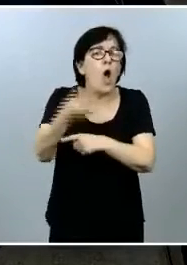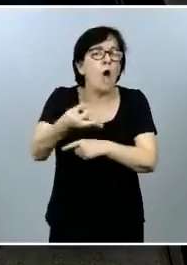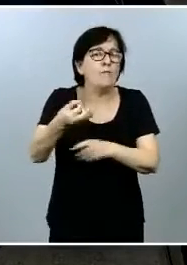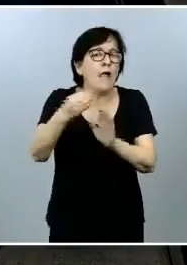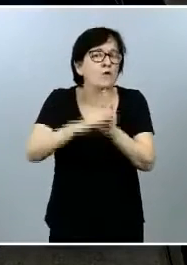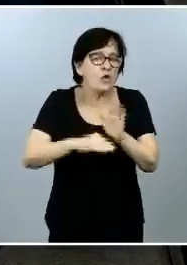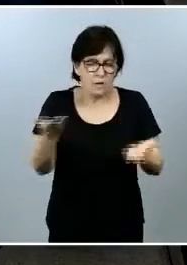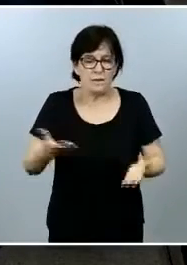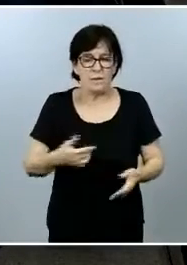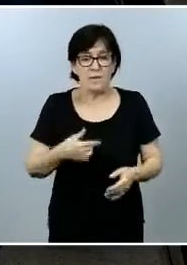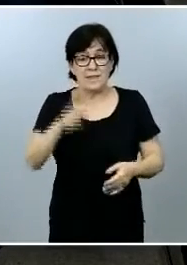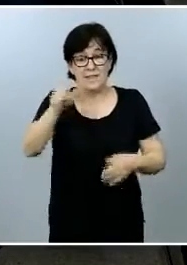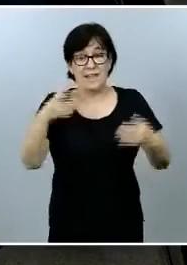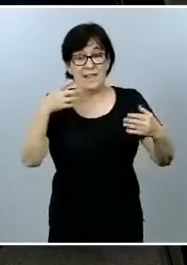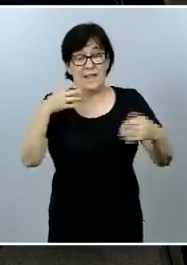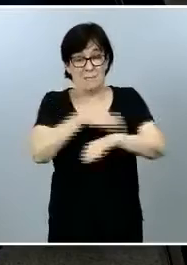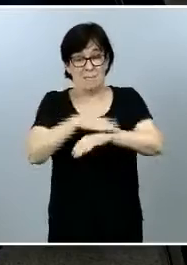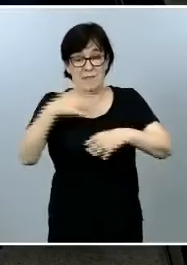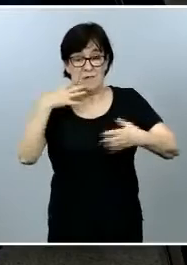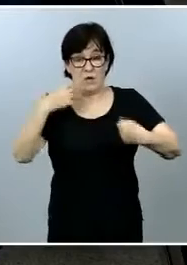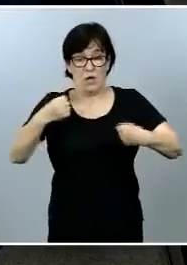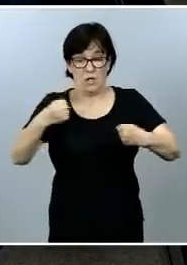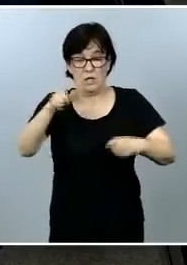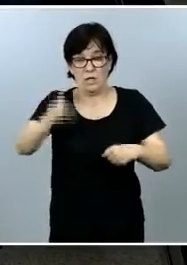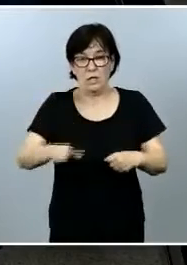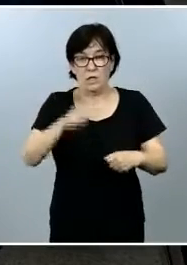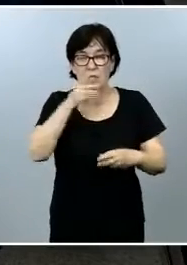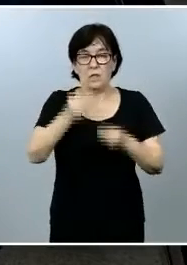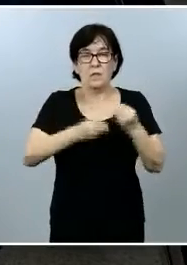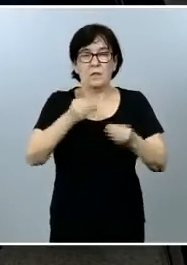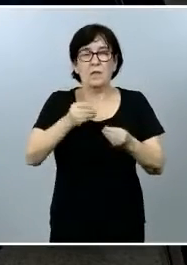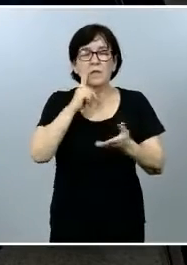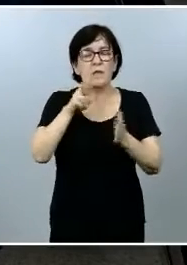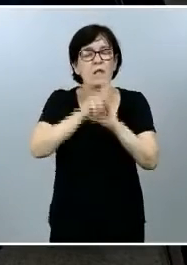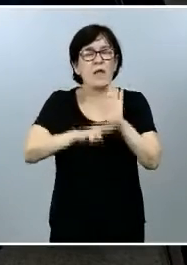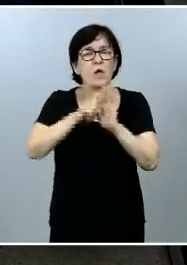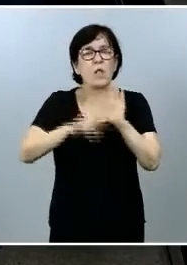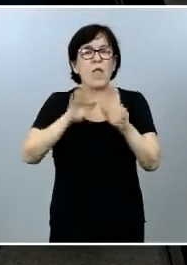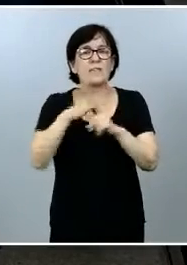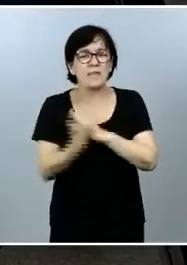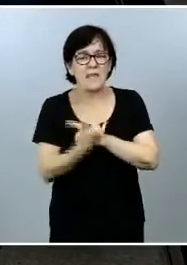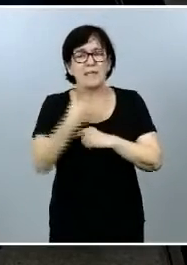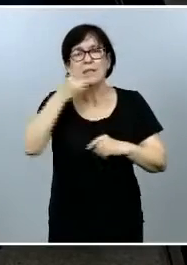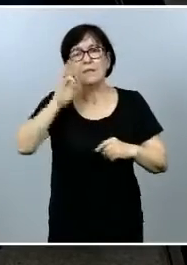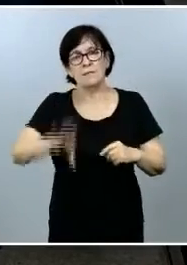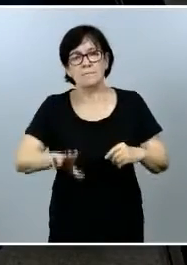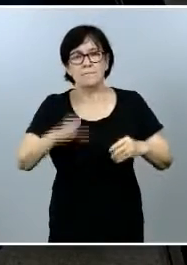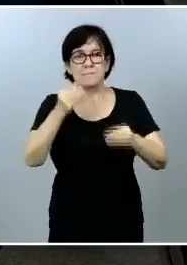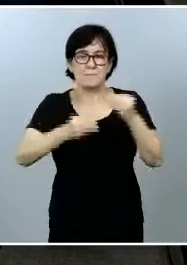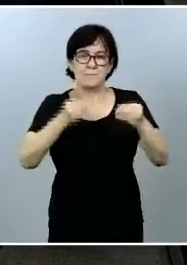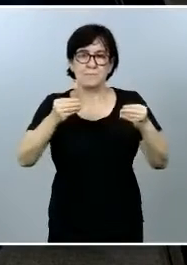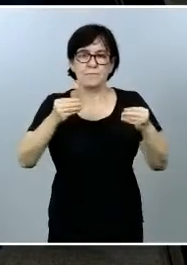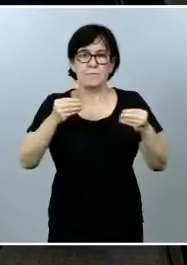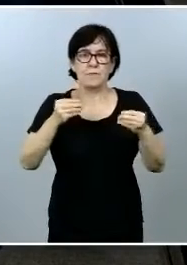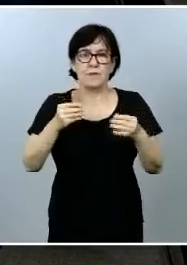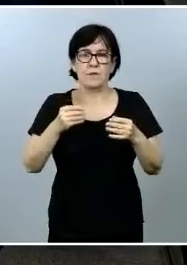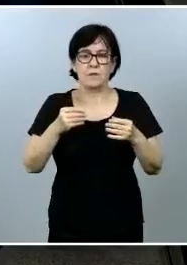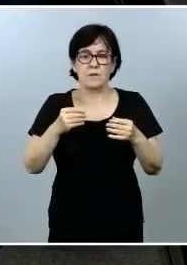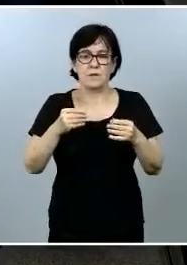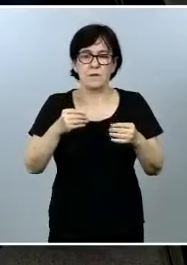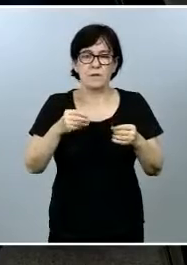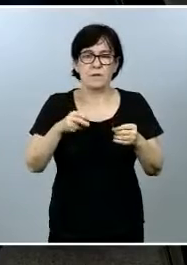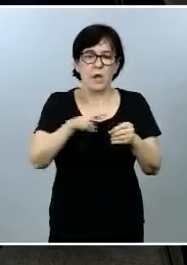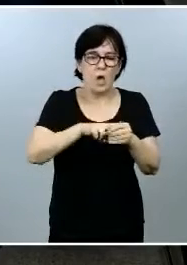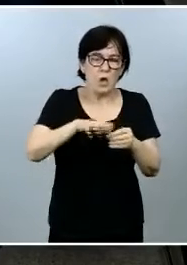de la llamada nueva normalidad cómo se va a regular esa situación quién determinará cuando que las provincias y comunidades